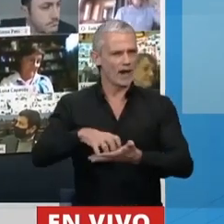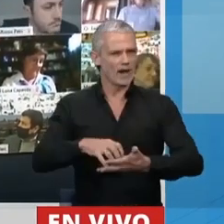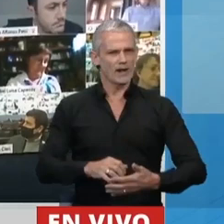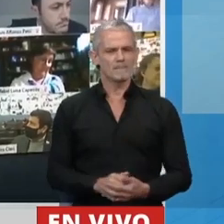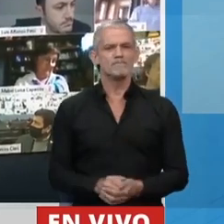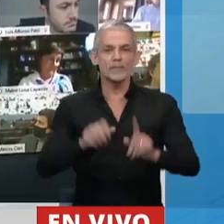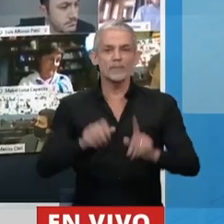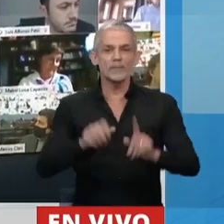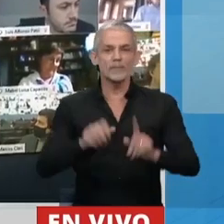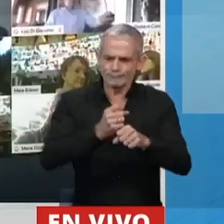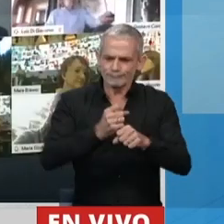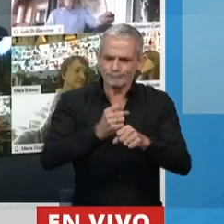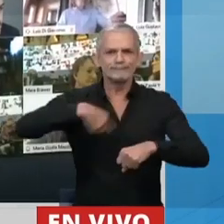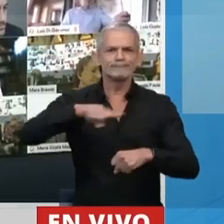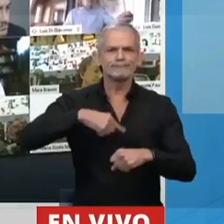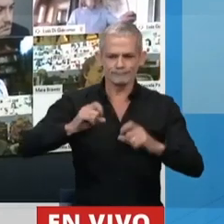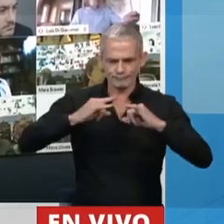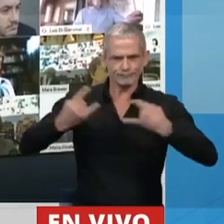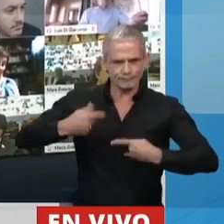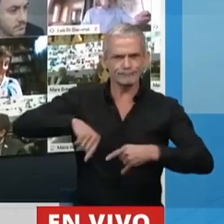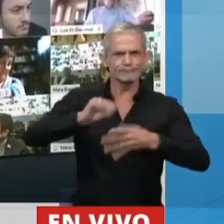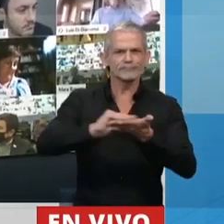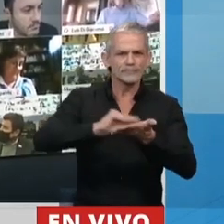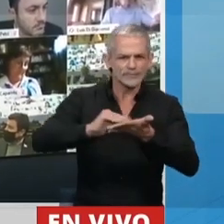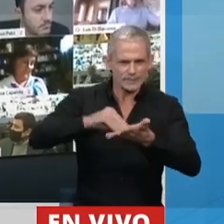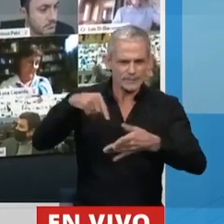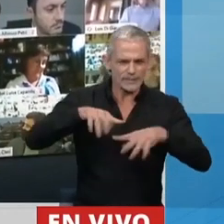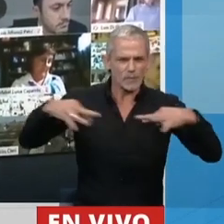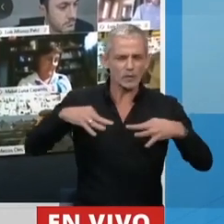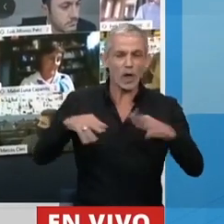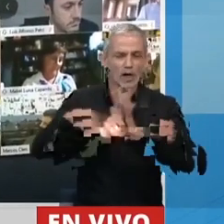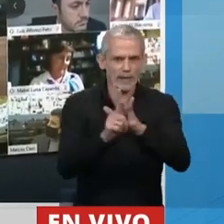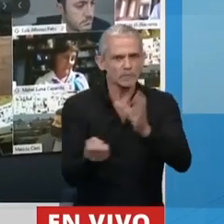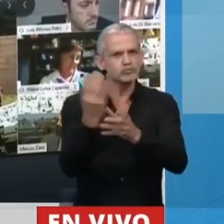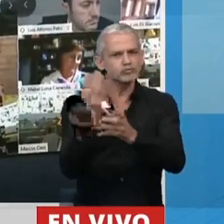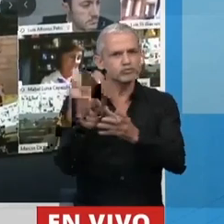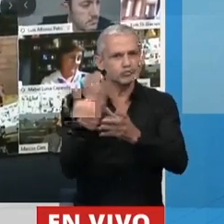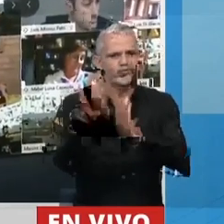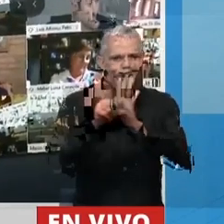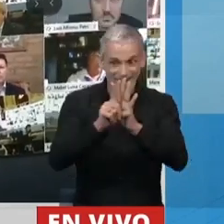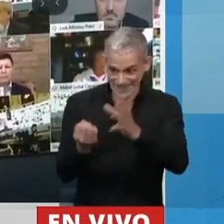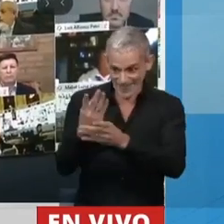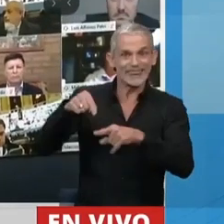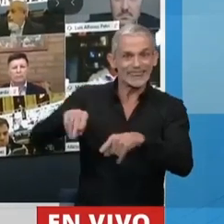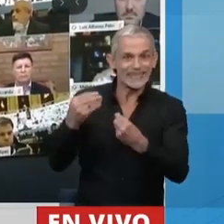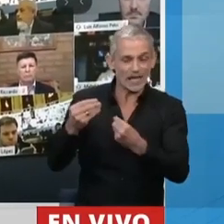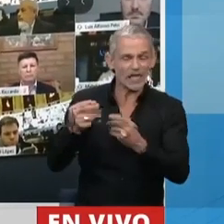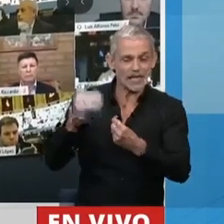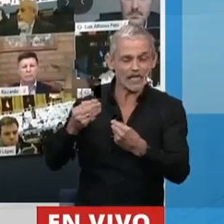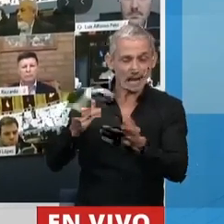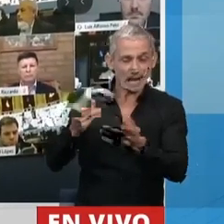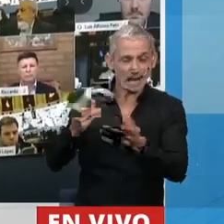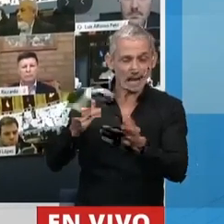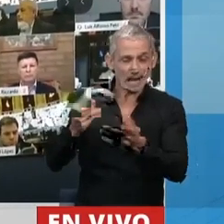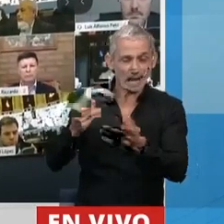Es función de esta Cámara dictar leyes, pero las leyes que dictamos, como dijo recién el diputado del